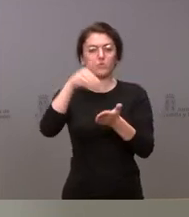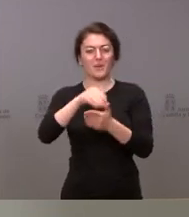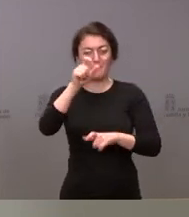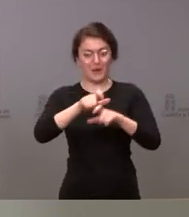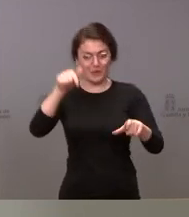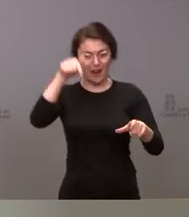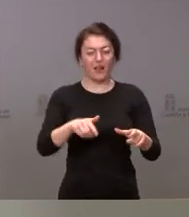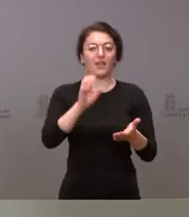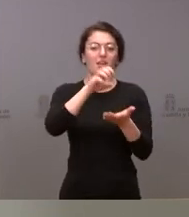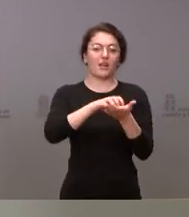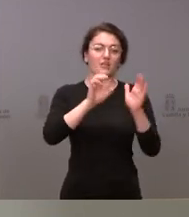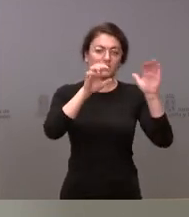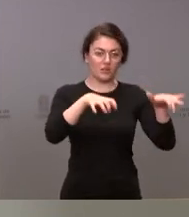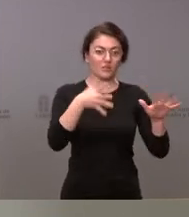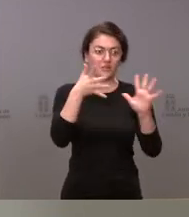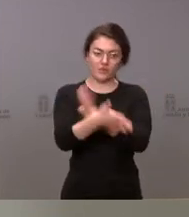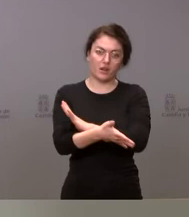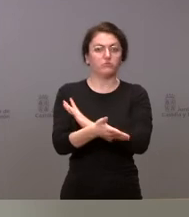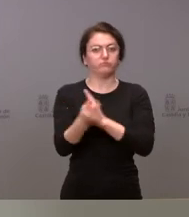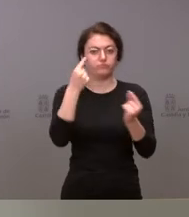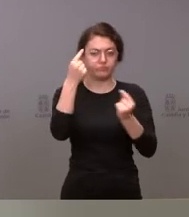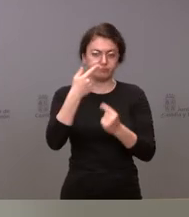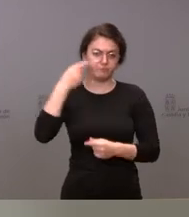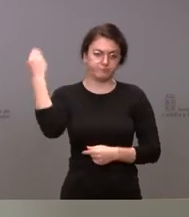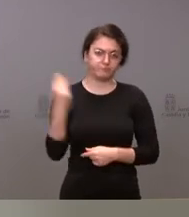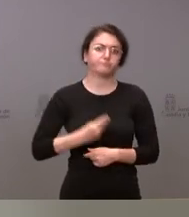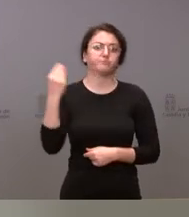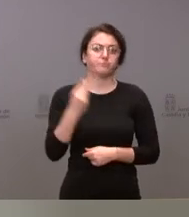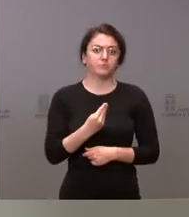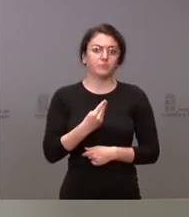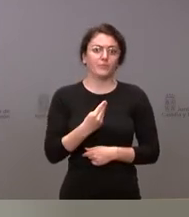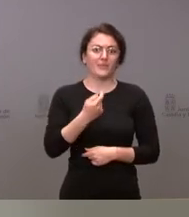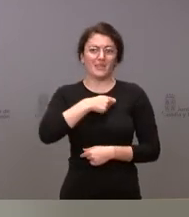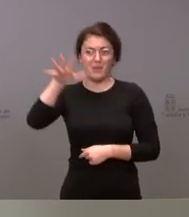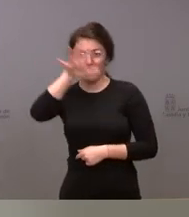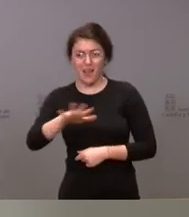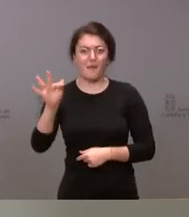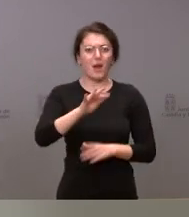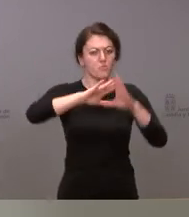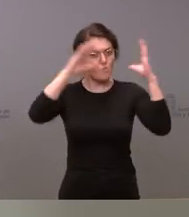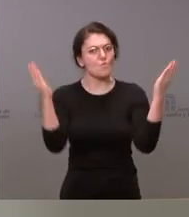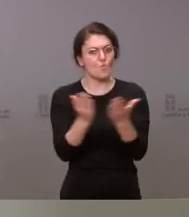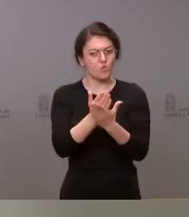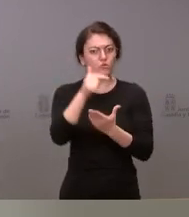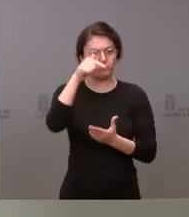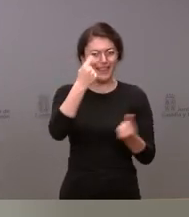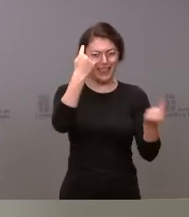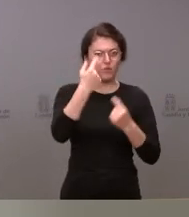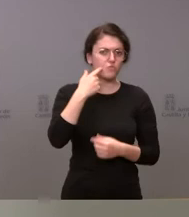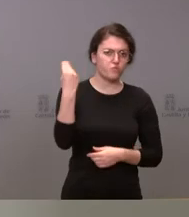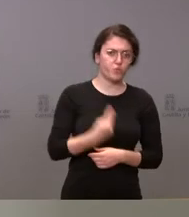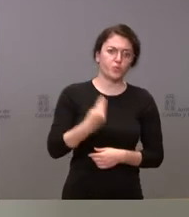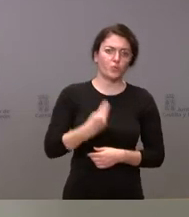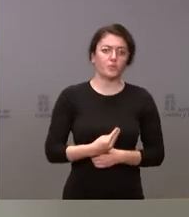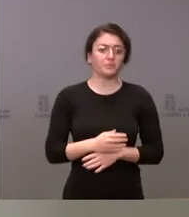es un dato ciertamente extraordinario, no solamente en el contexto de España, sino en el contexto internacional. Y esto es quizá lo que